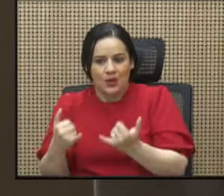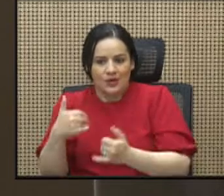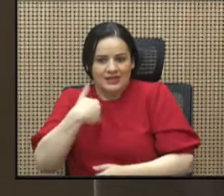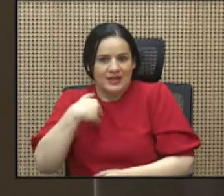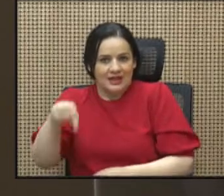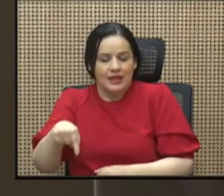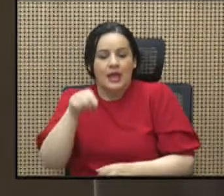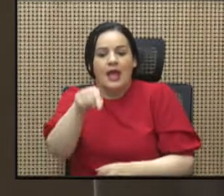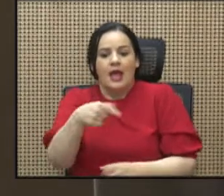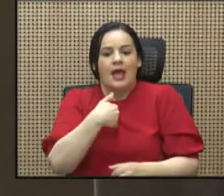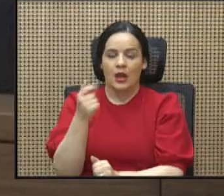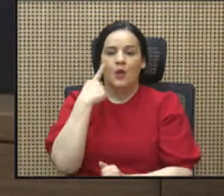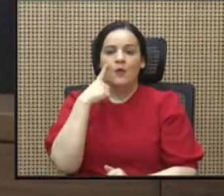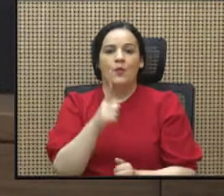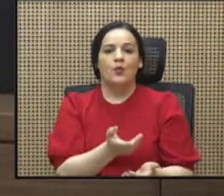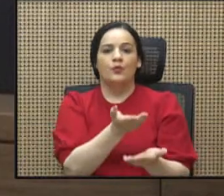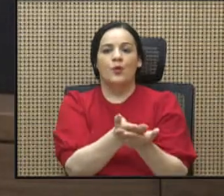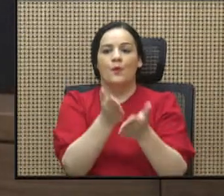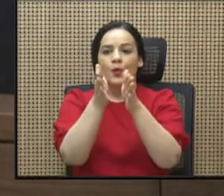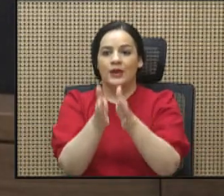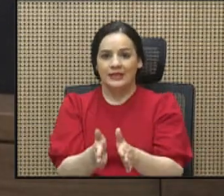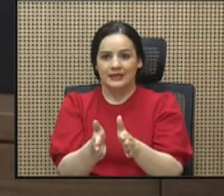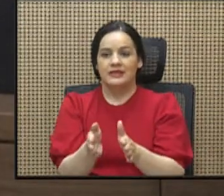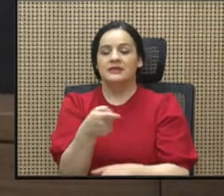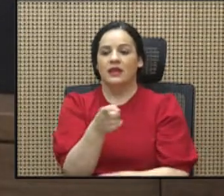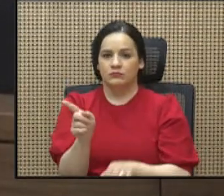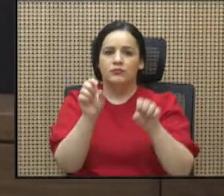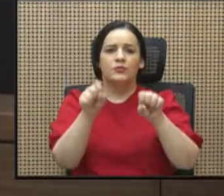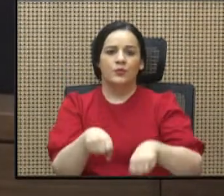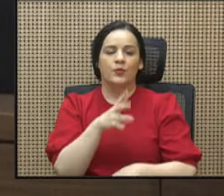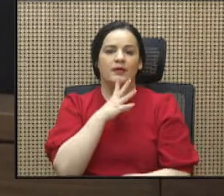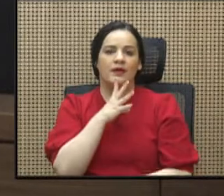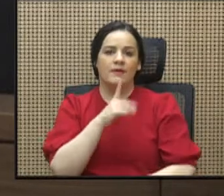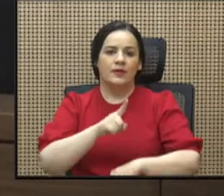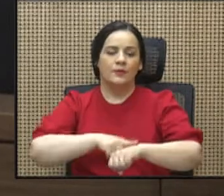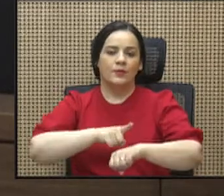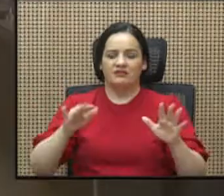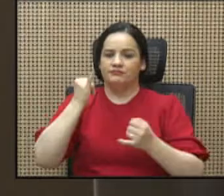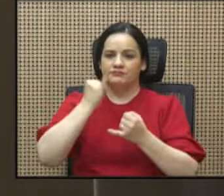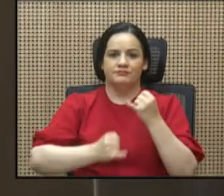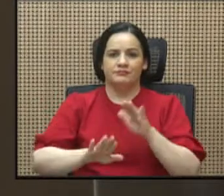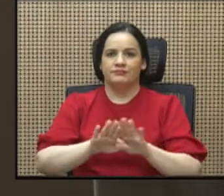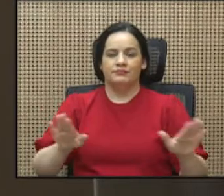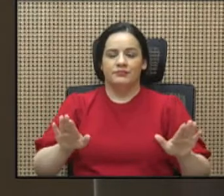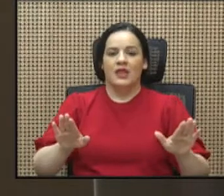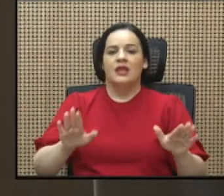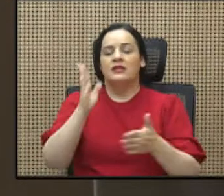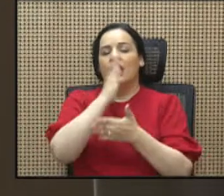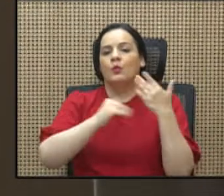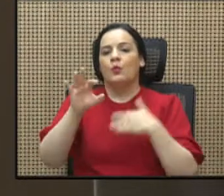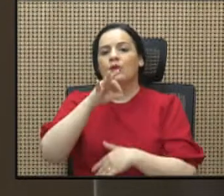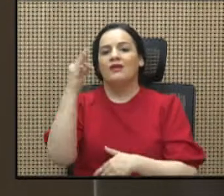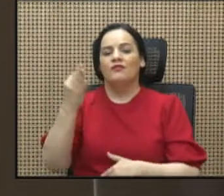Paola Vega señaló que en esta discusión debería estar muerta ya que los estudios son débiles Es de alguna manera